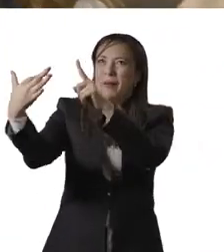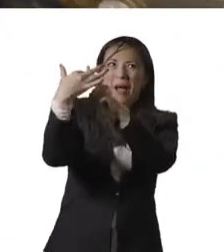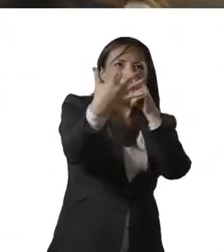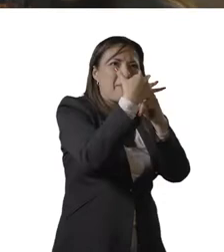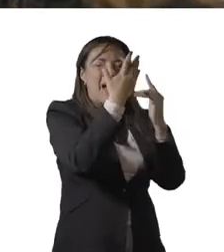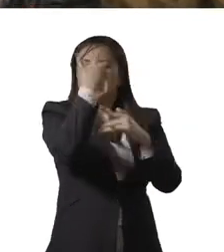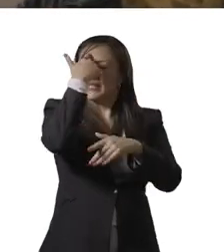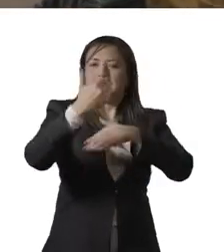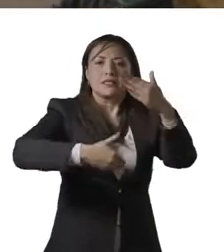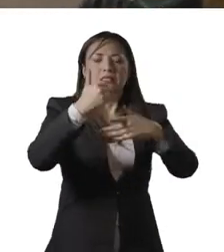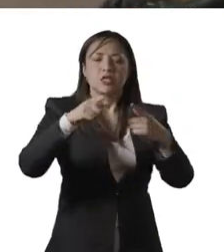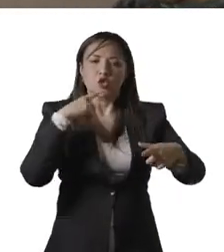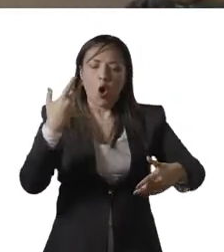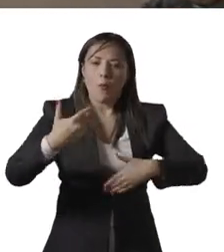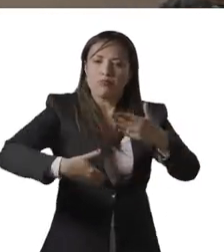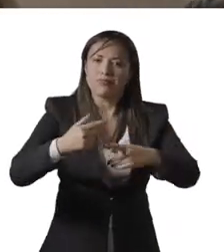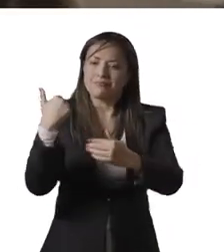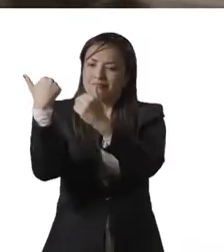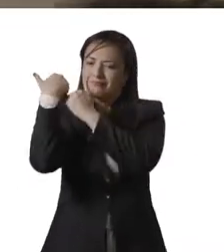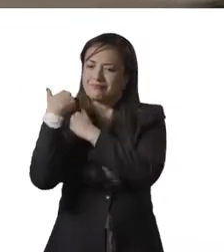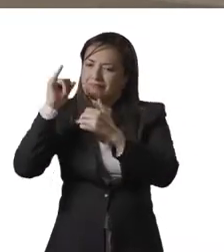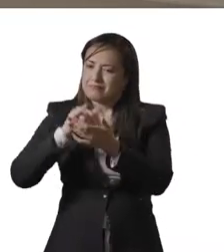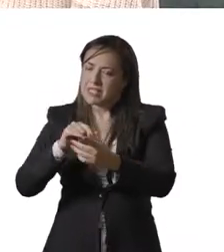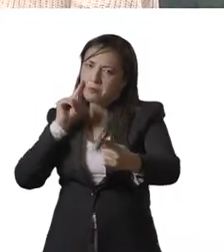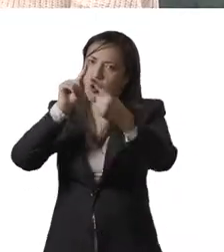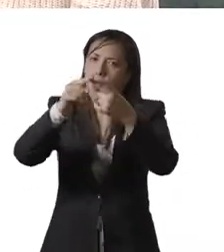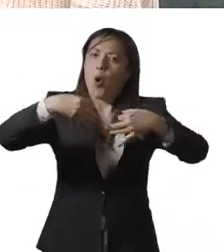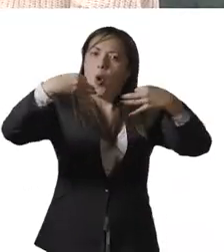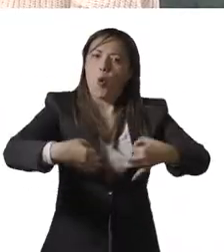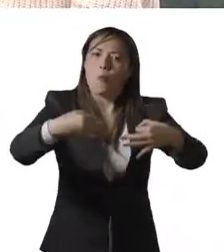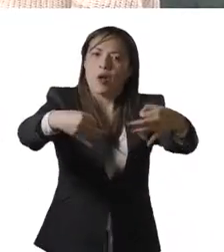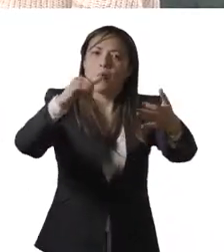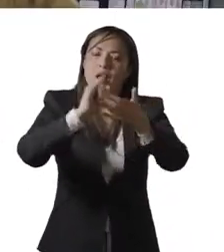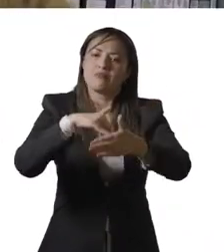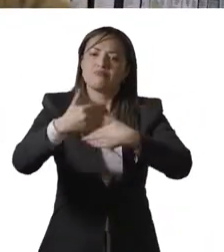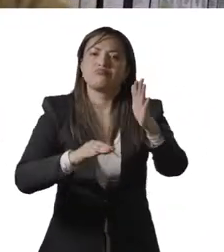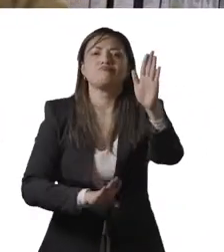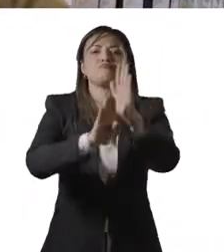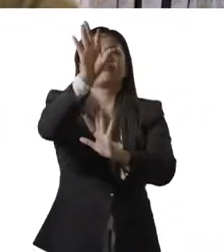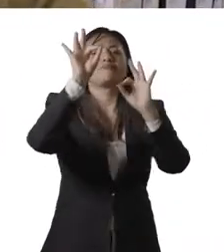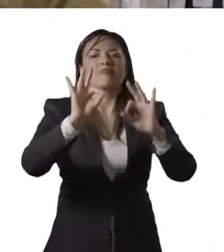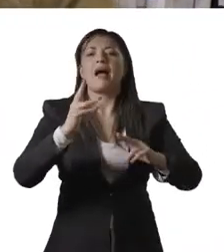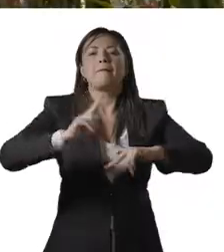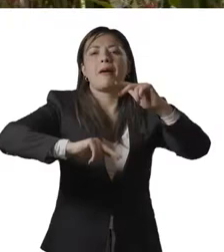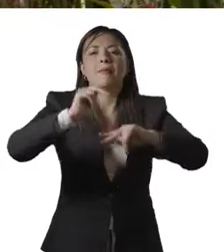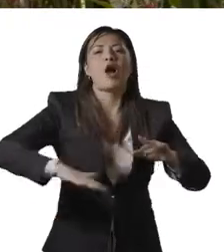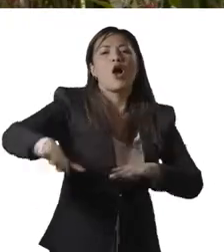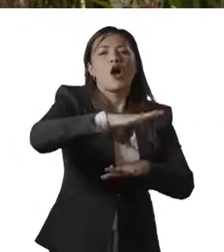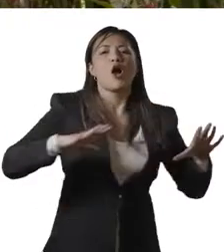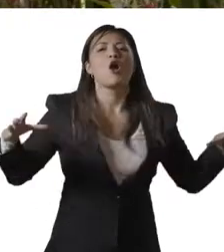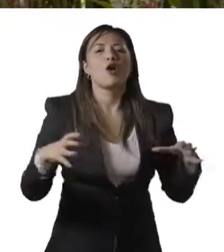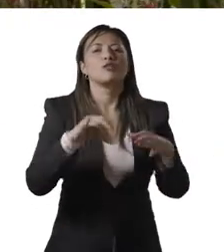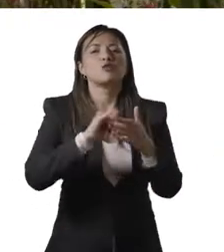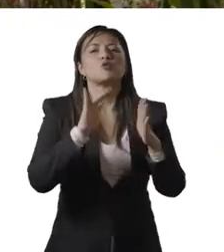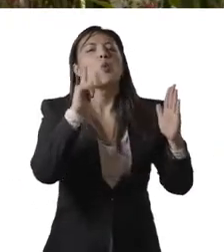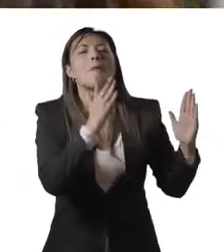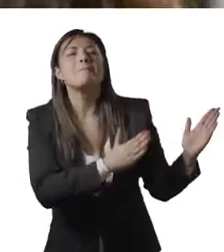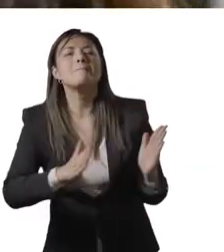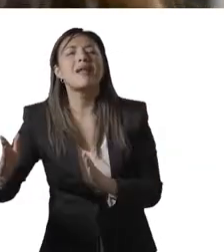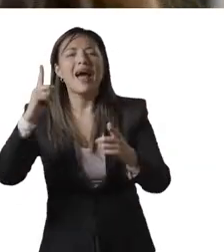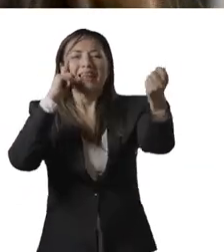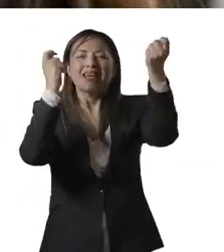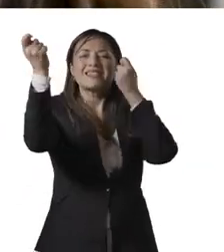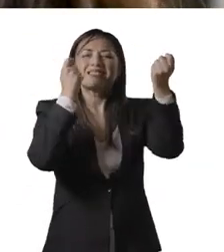adverso para continuar con sus actividades visionales y con el proceso inédito y exitoso de construcción colectiva del Plan